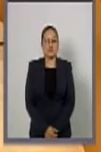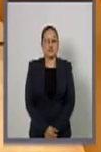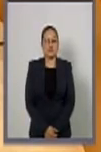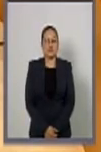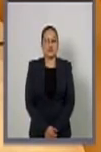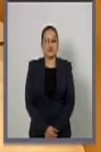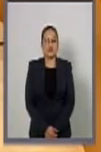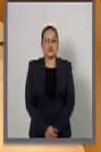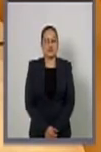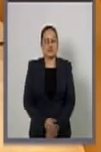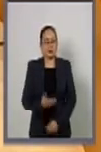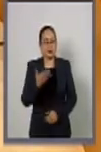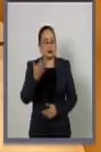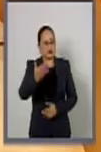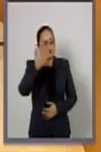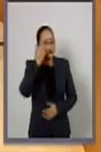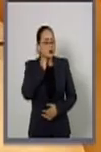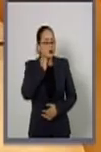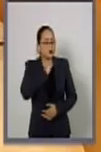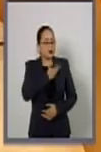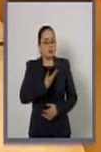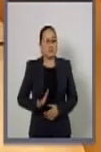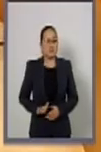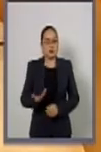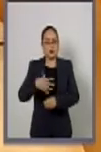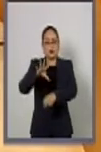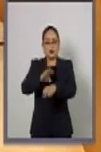Con su permiso, senador presidente.